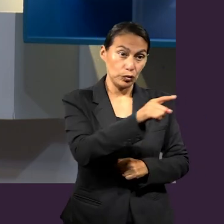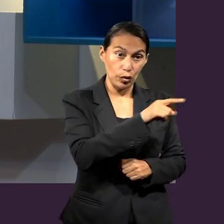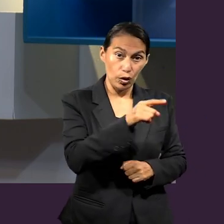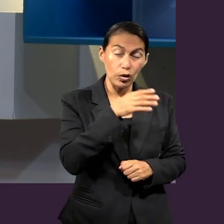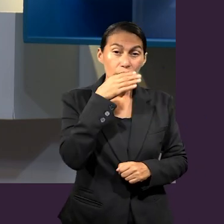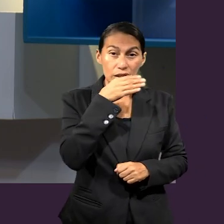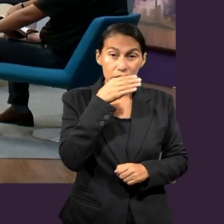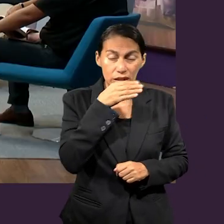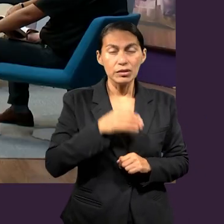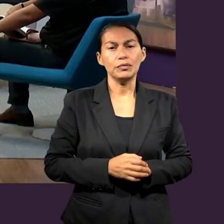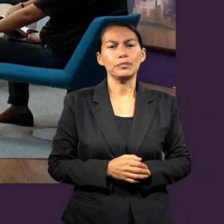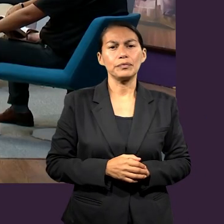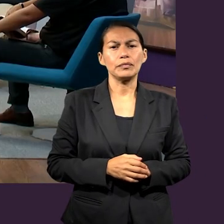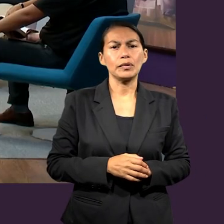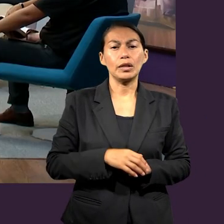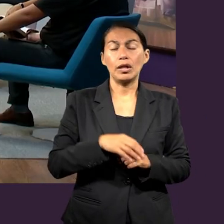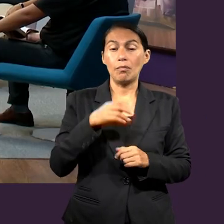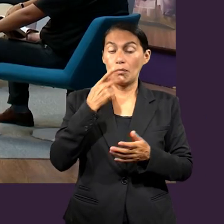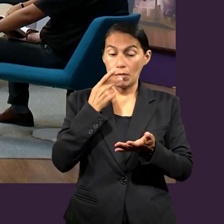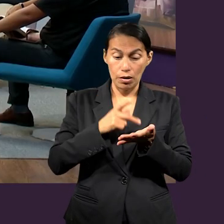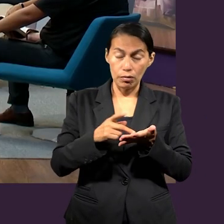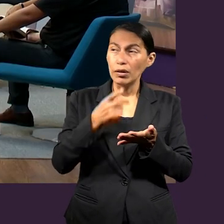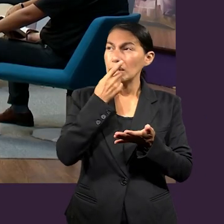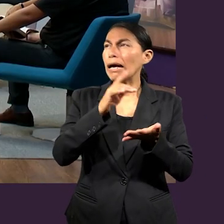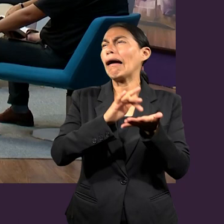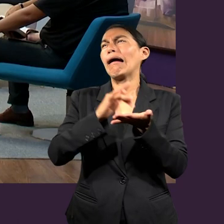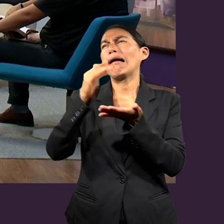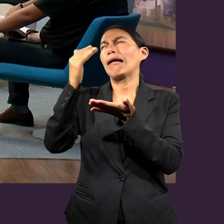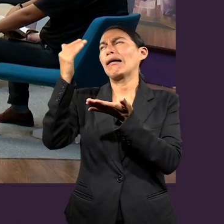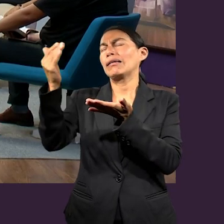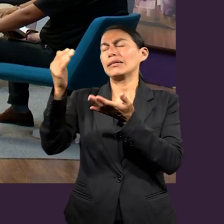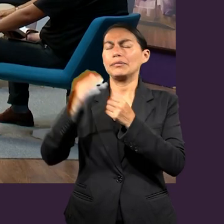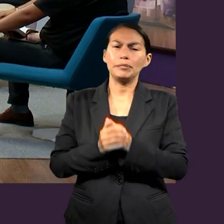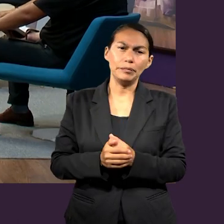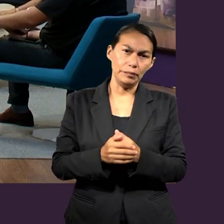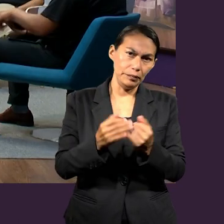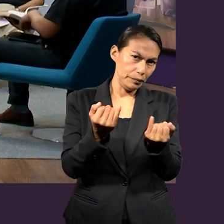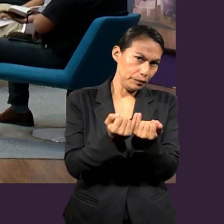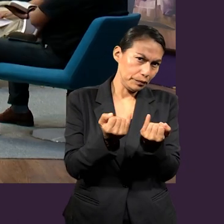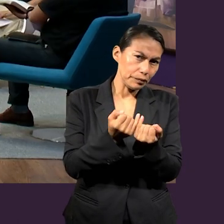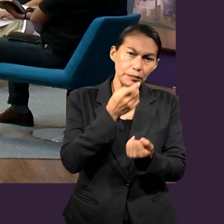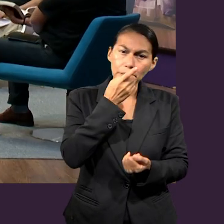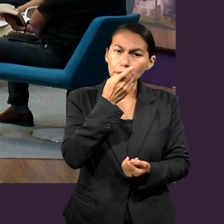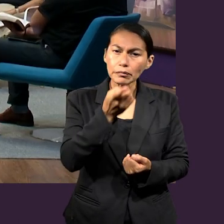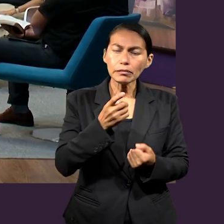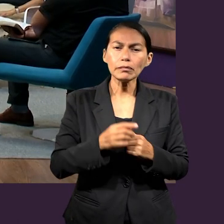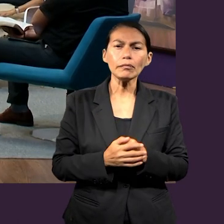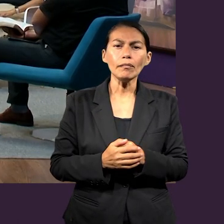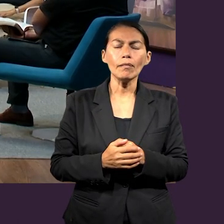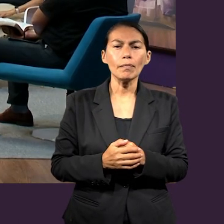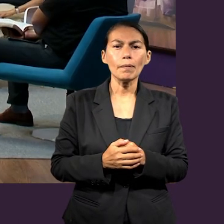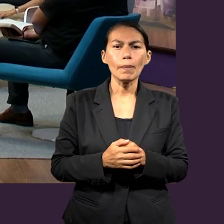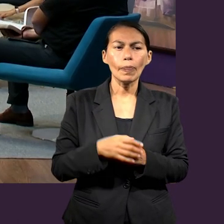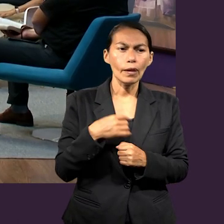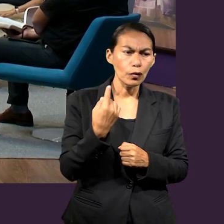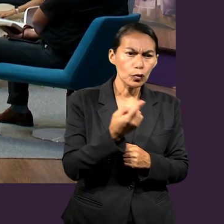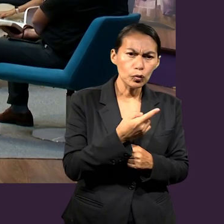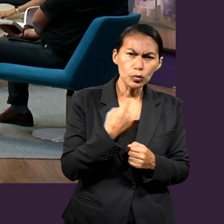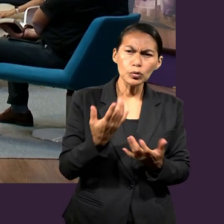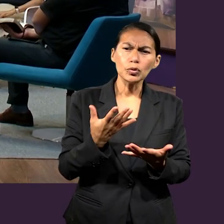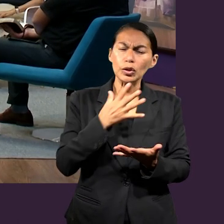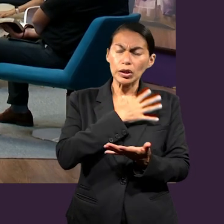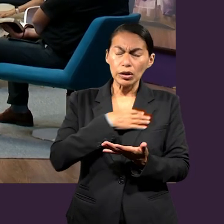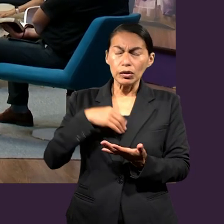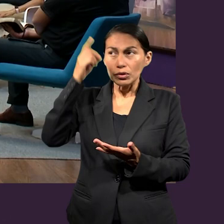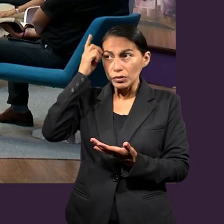en los miembros cristianos de Éfeso. Y en medio de ese agradecimiento, Pablo también presenta muchos beneficios